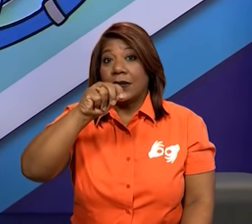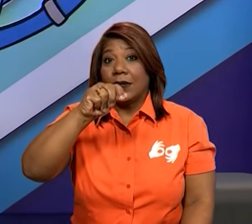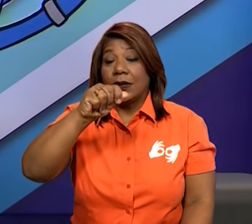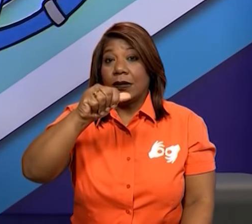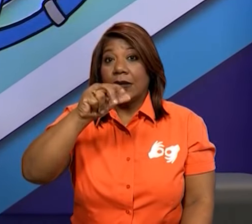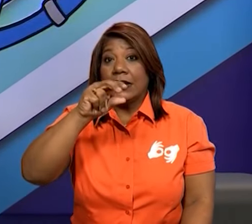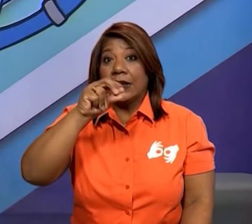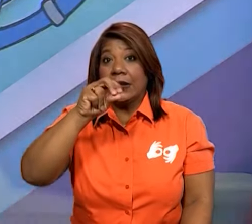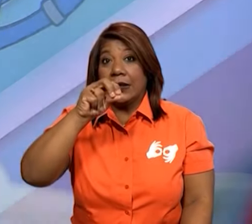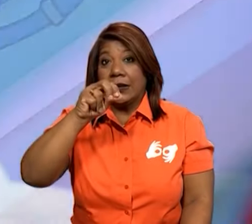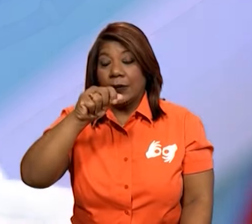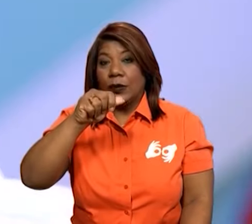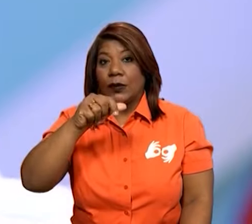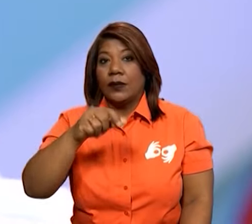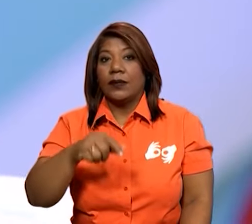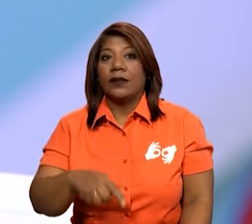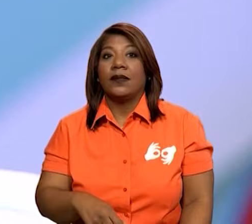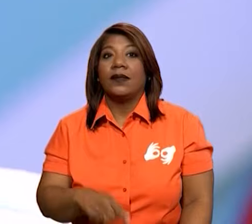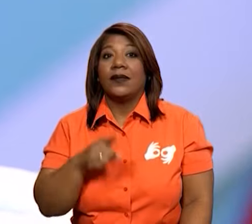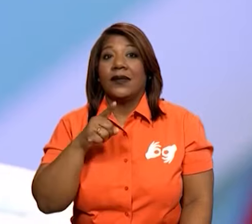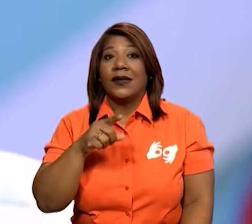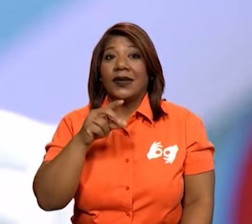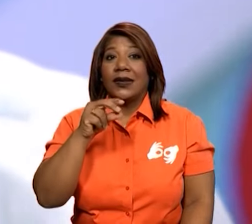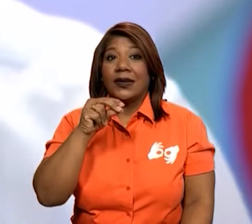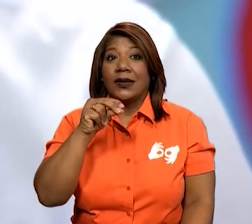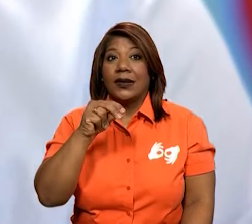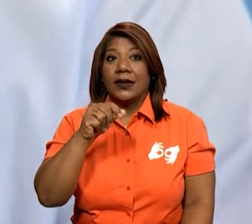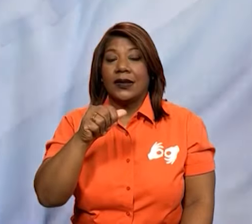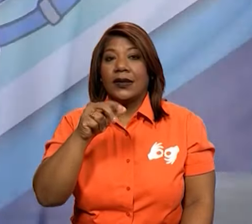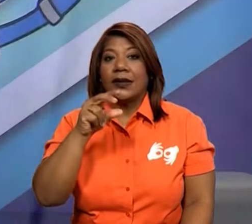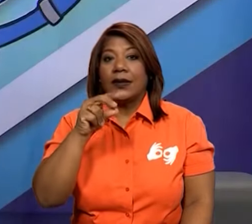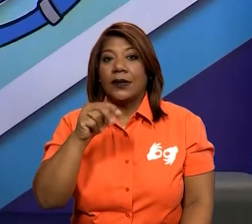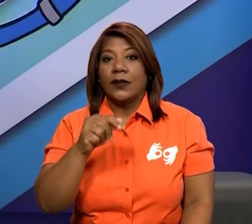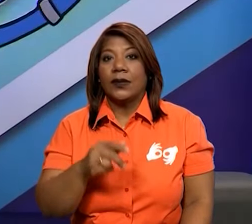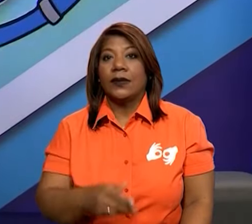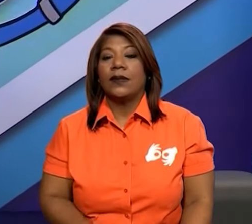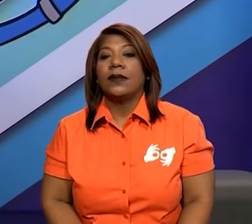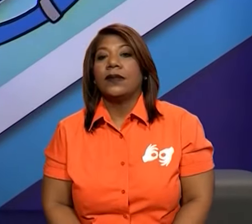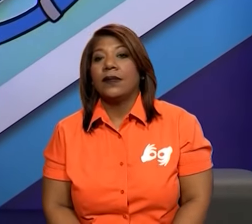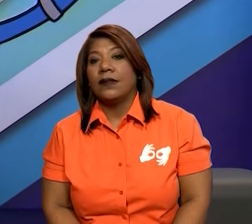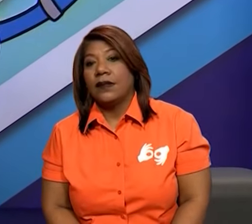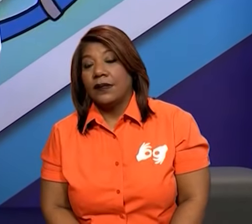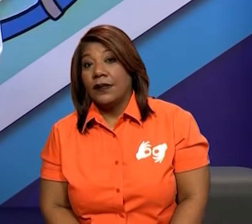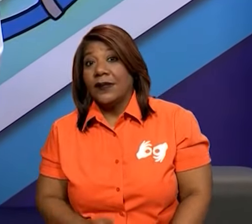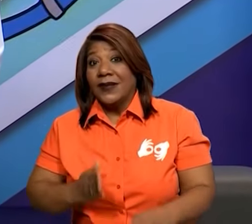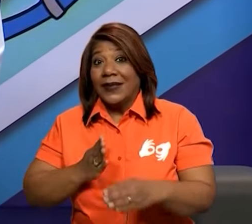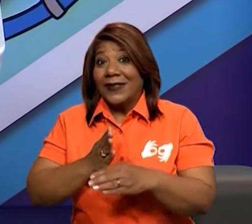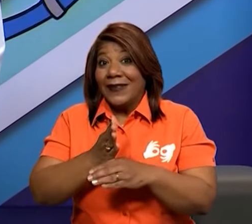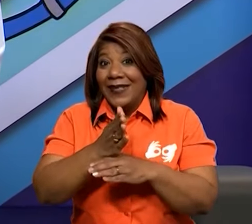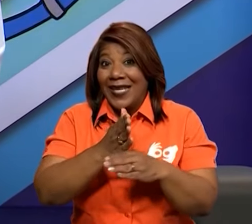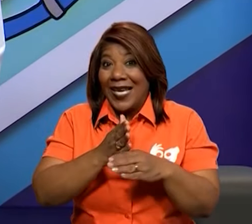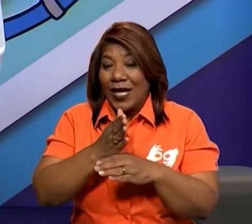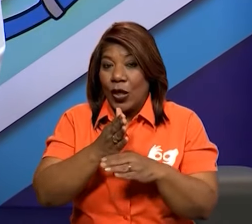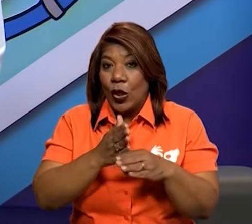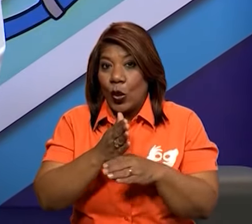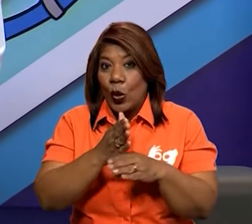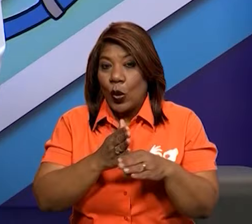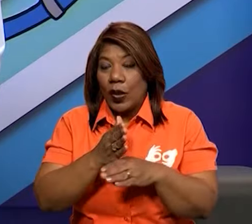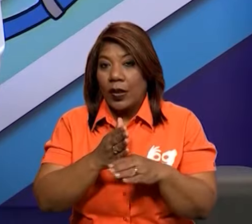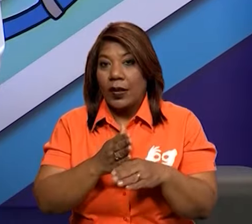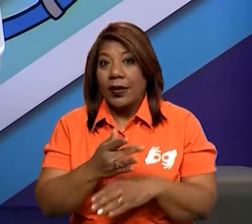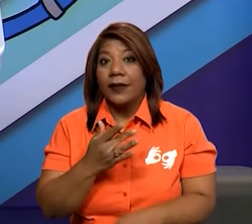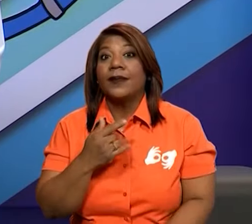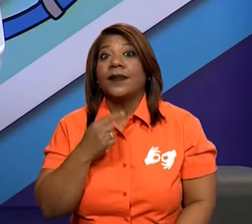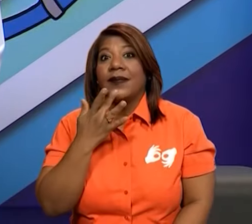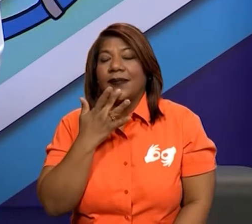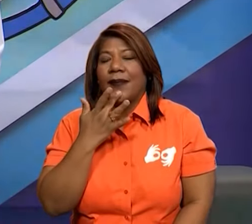verde. Ok. Y este limón verde lo vamos a abrir. ¡Wow! Es muy delicioso el limón.